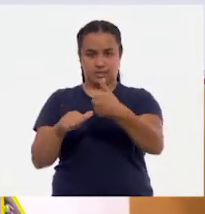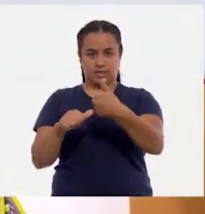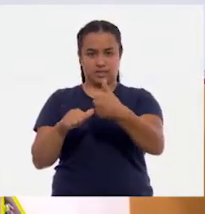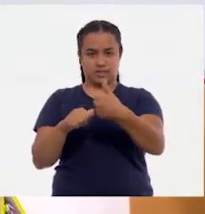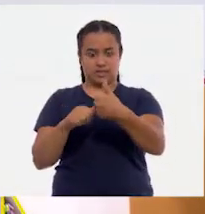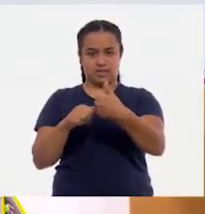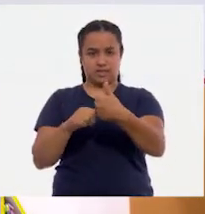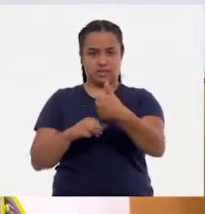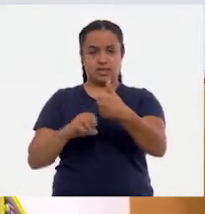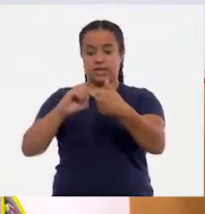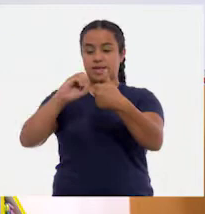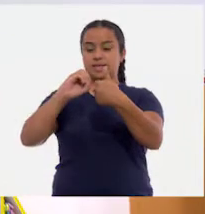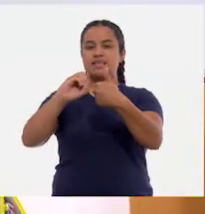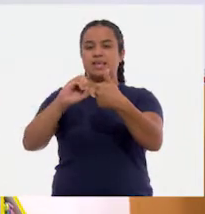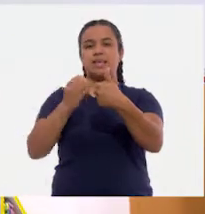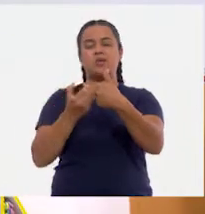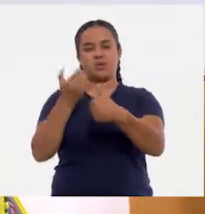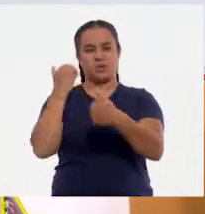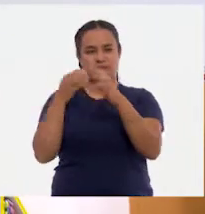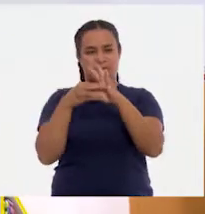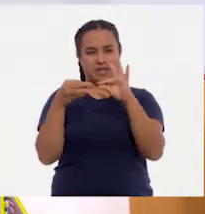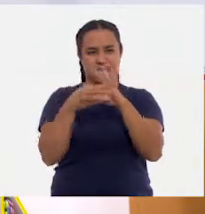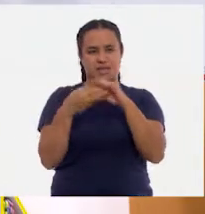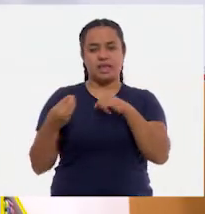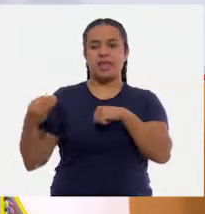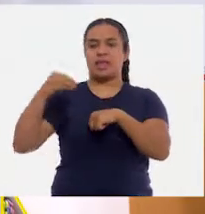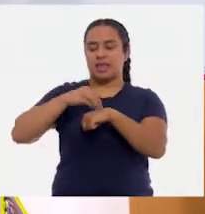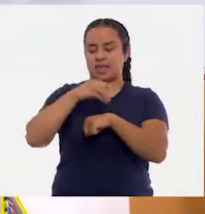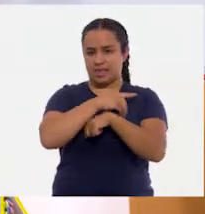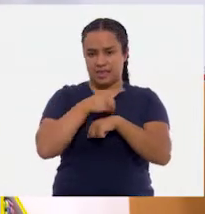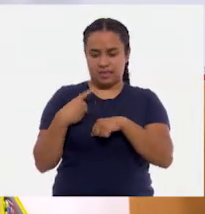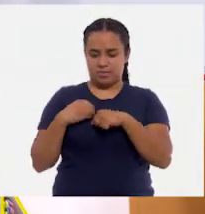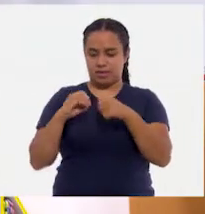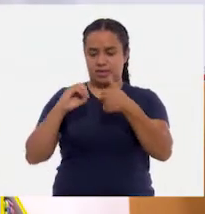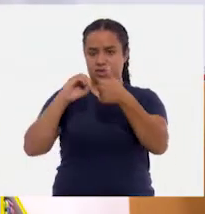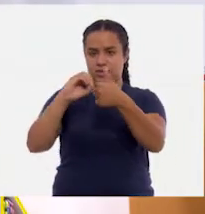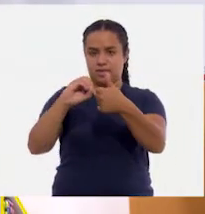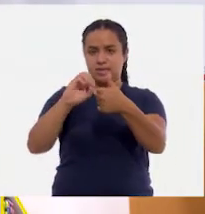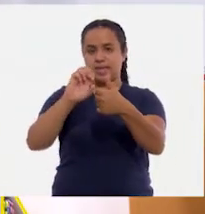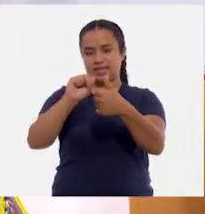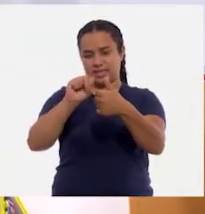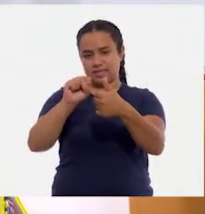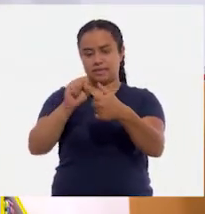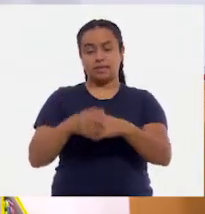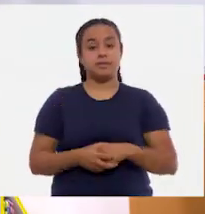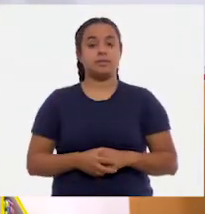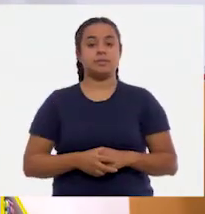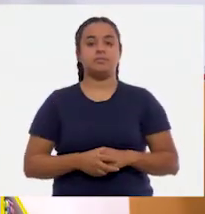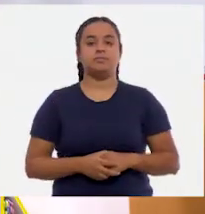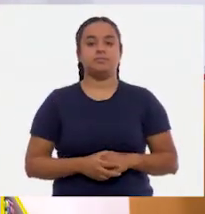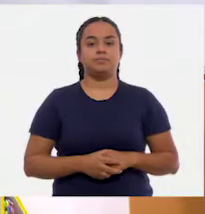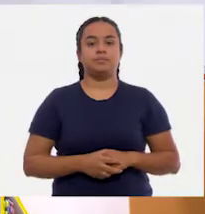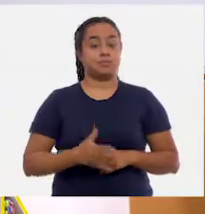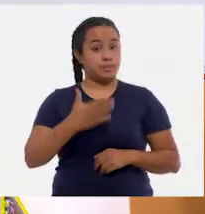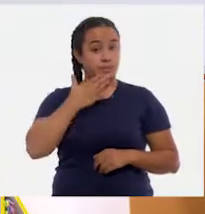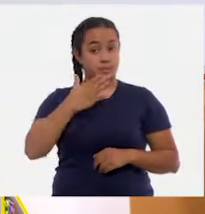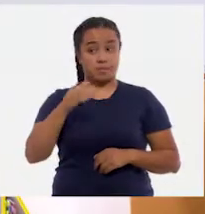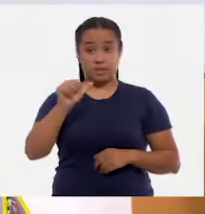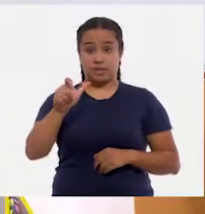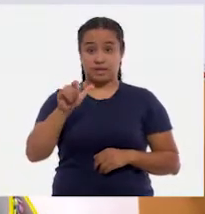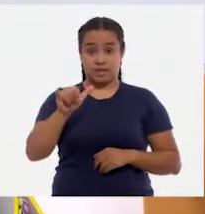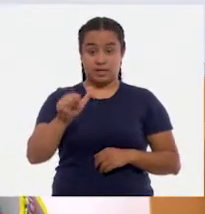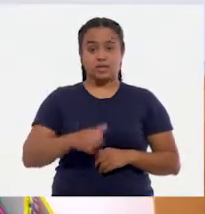el 0 que les comentaba ella que tenía que poner. Muy bien. ¡Ay, Alexa! Muy bien, Alexa.